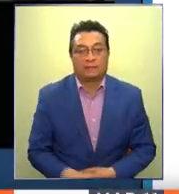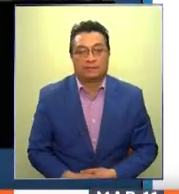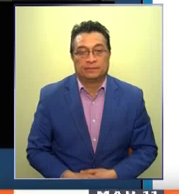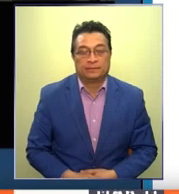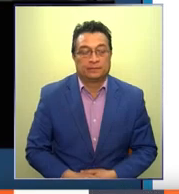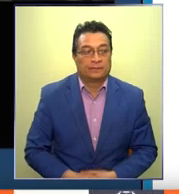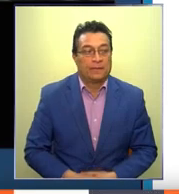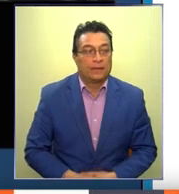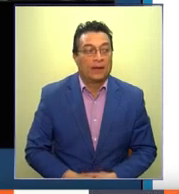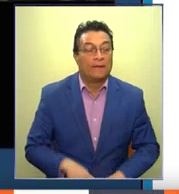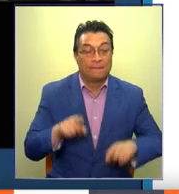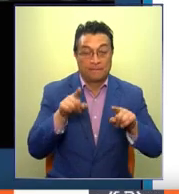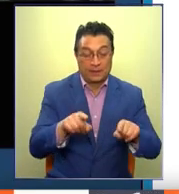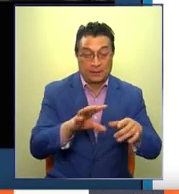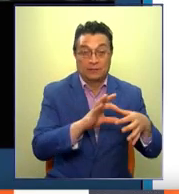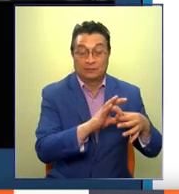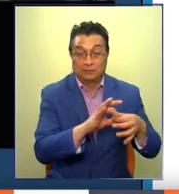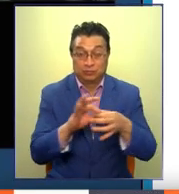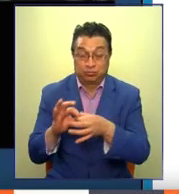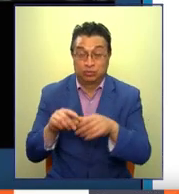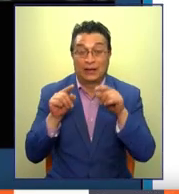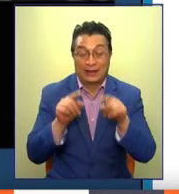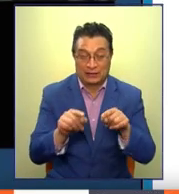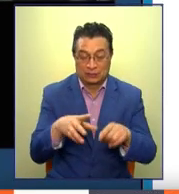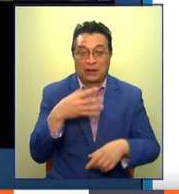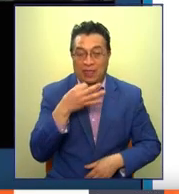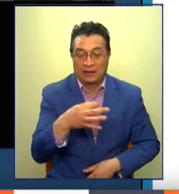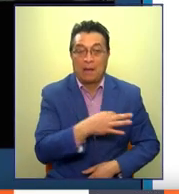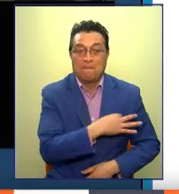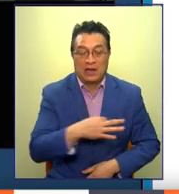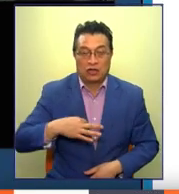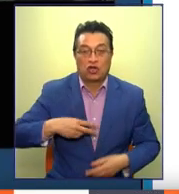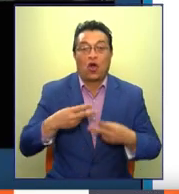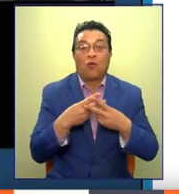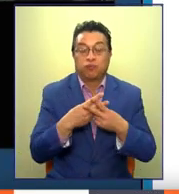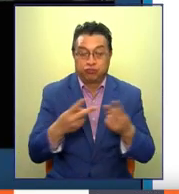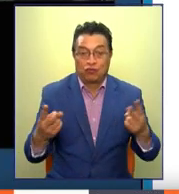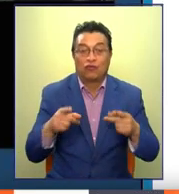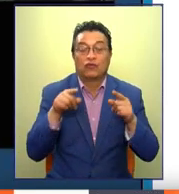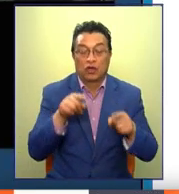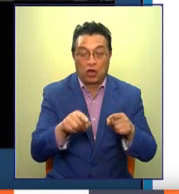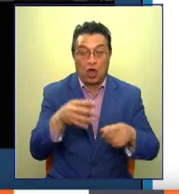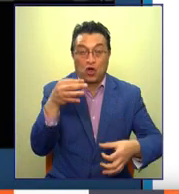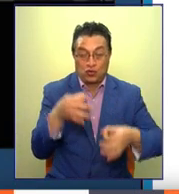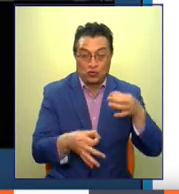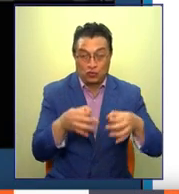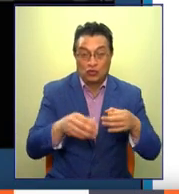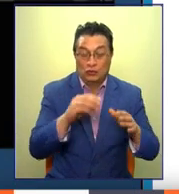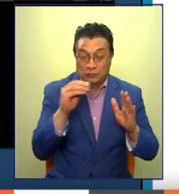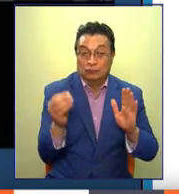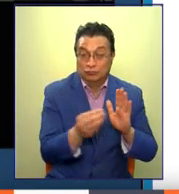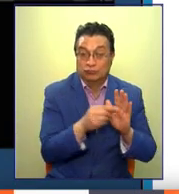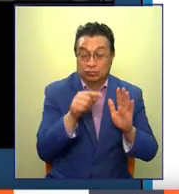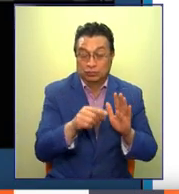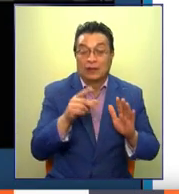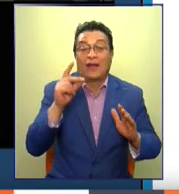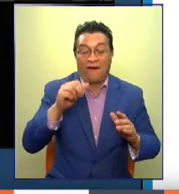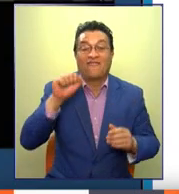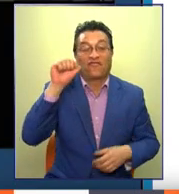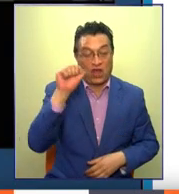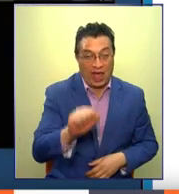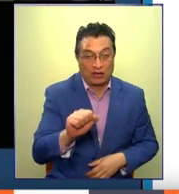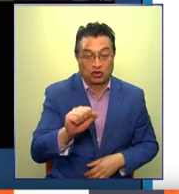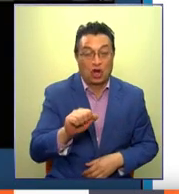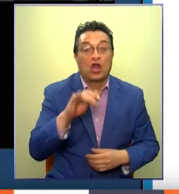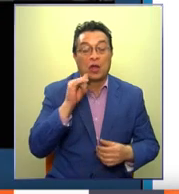Estos son los hechos, su señoría, a juicio del Ministerio Público. La calificación jurídica de los mismos corresponde al delito de violación